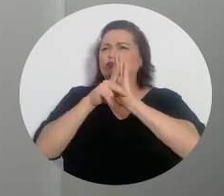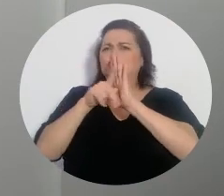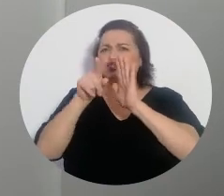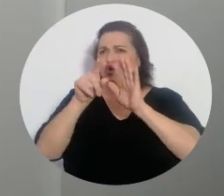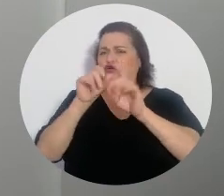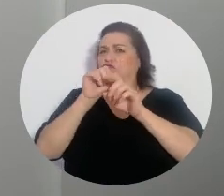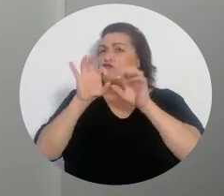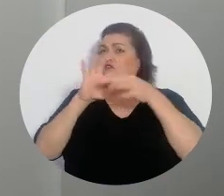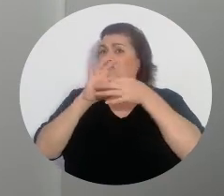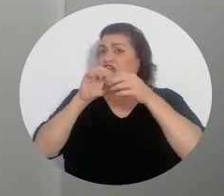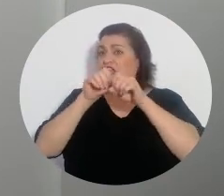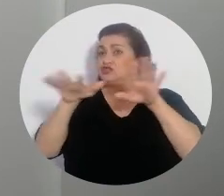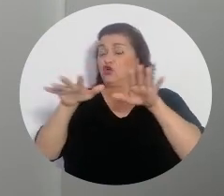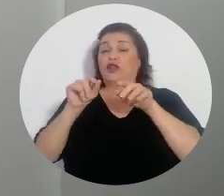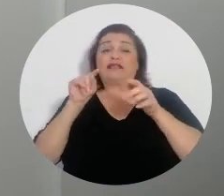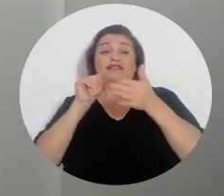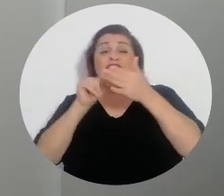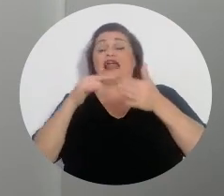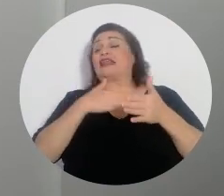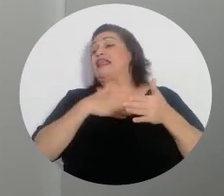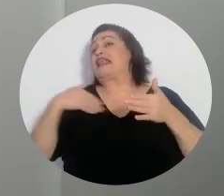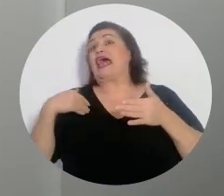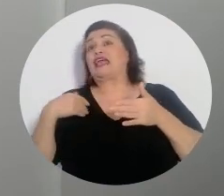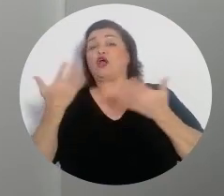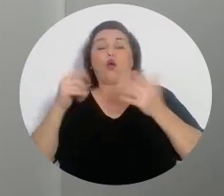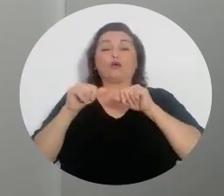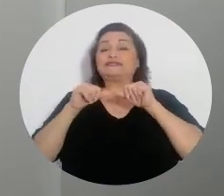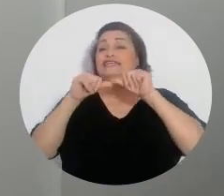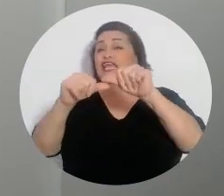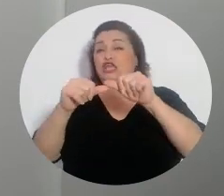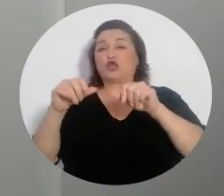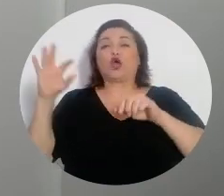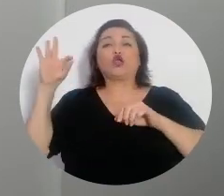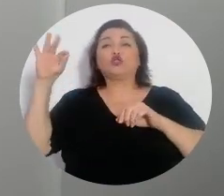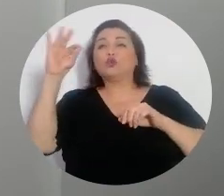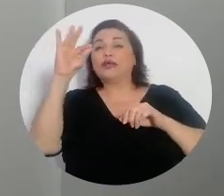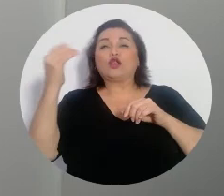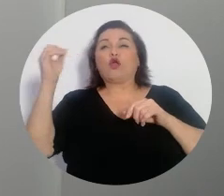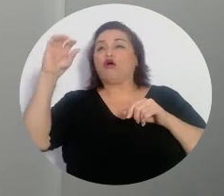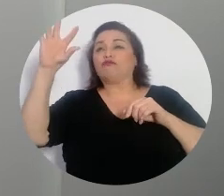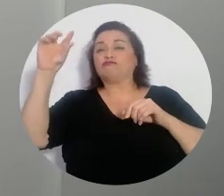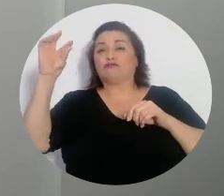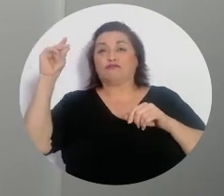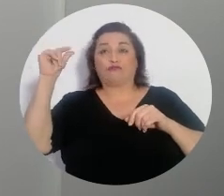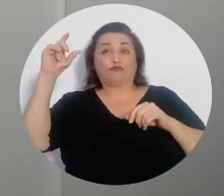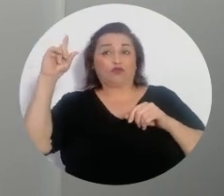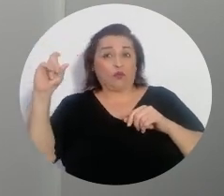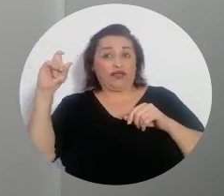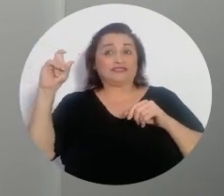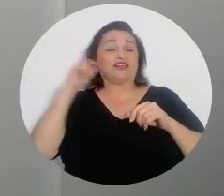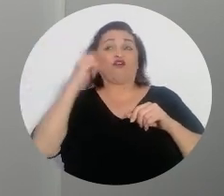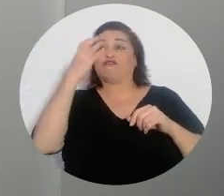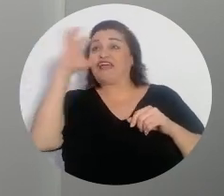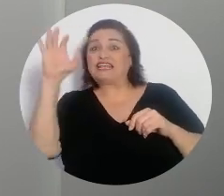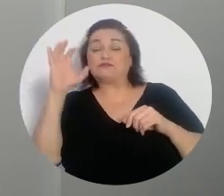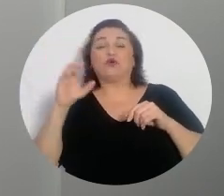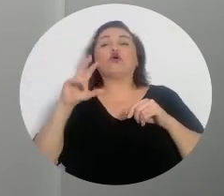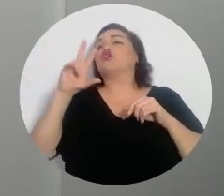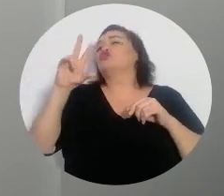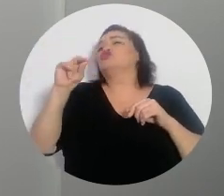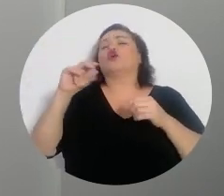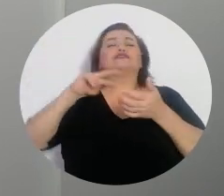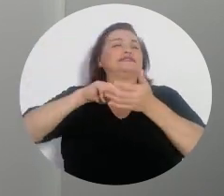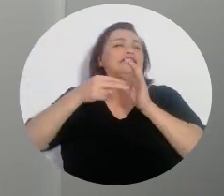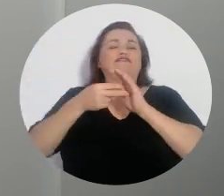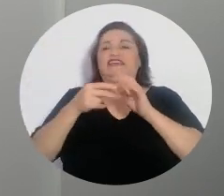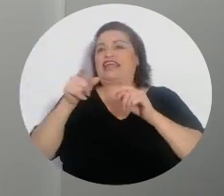asuntos, el solo dar un like o el ser seguidor en Twitter o en Facebook de la persona candidata no